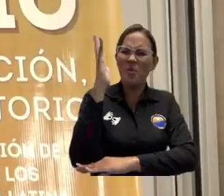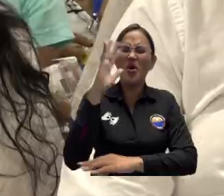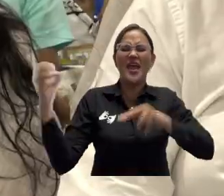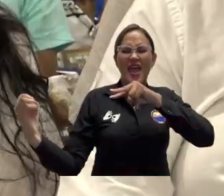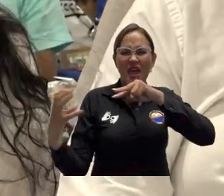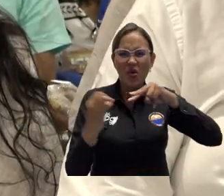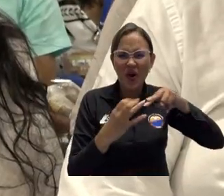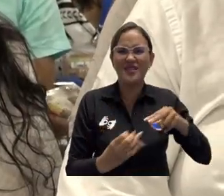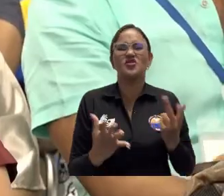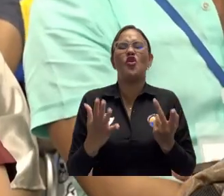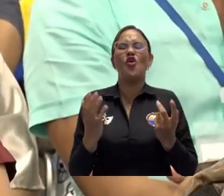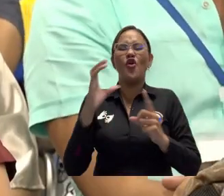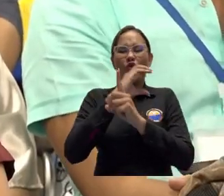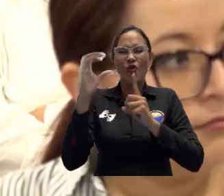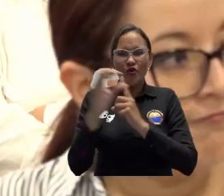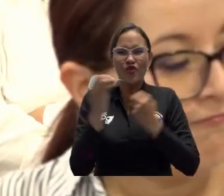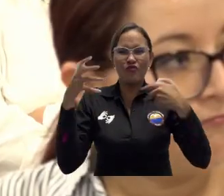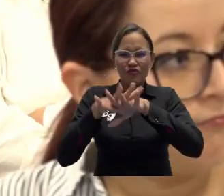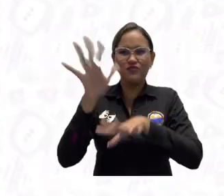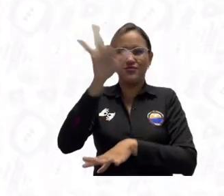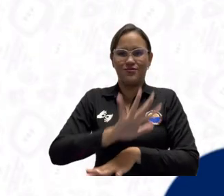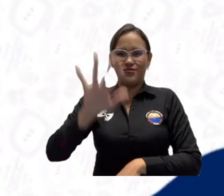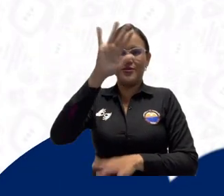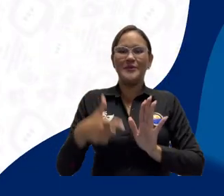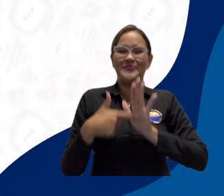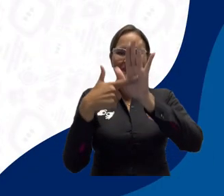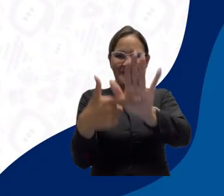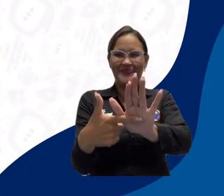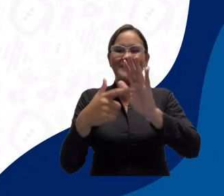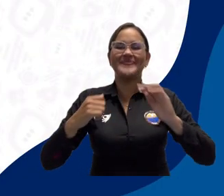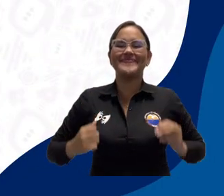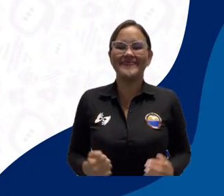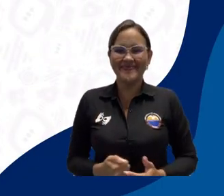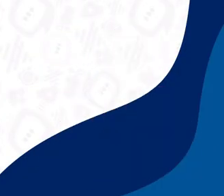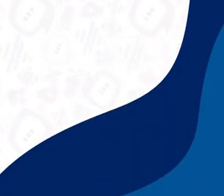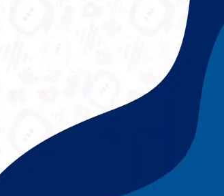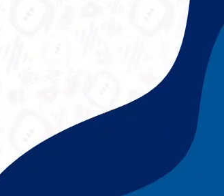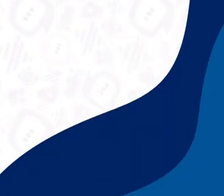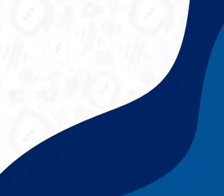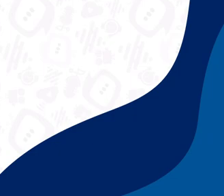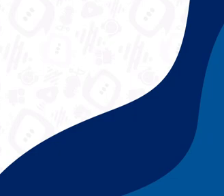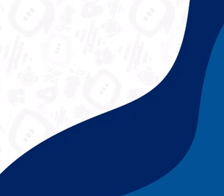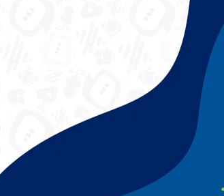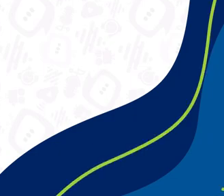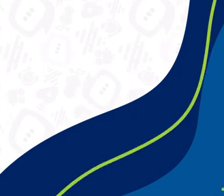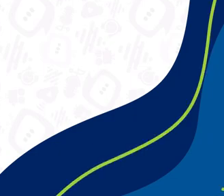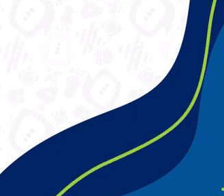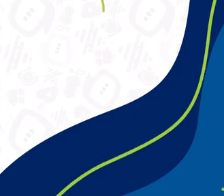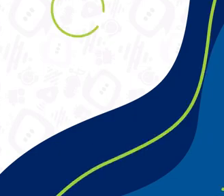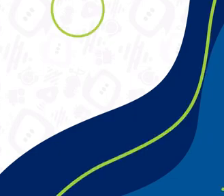Educación, Interculturalidad y Territorio. ¿Qué es que